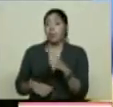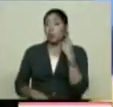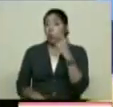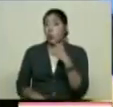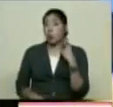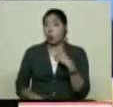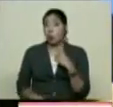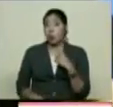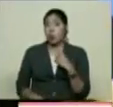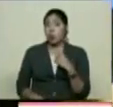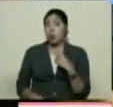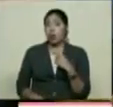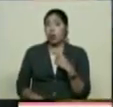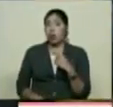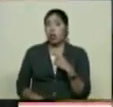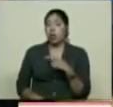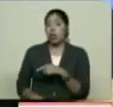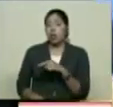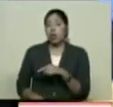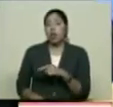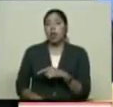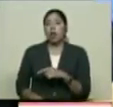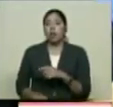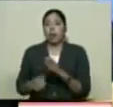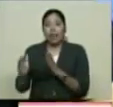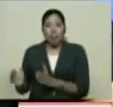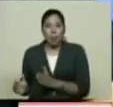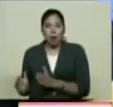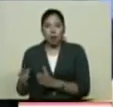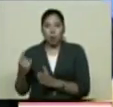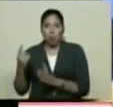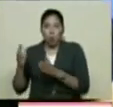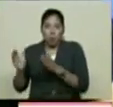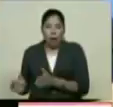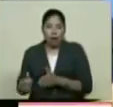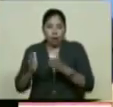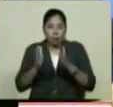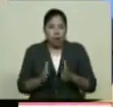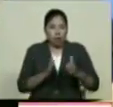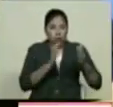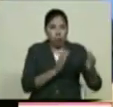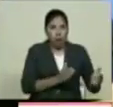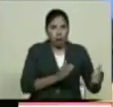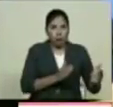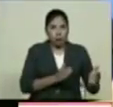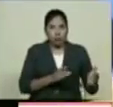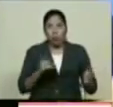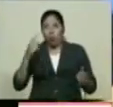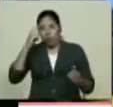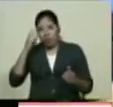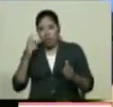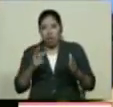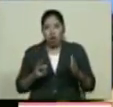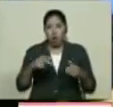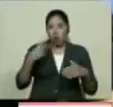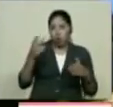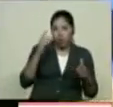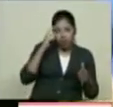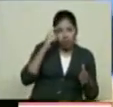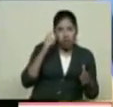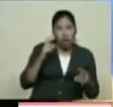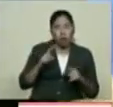etapa Da más puntos Que cualquier campeonato Que se desarrolle ¿No? Y eso bueno También es importante Porque si nosotros Lo